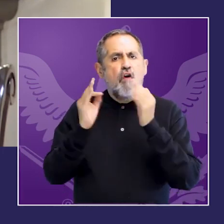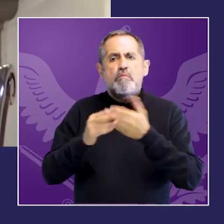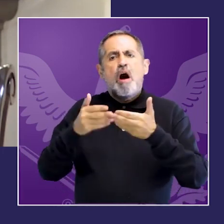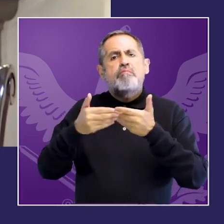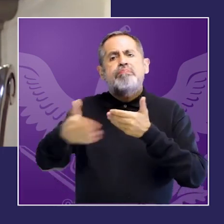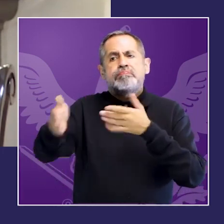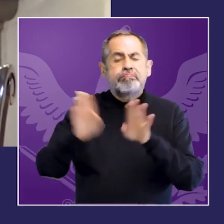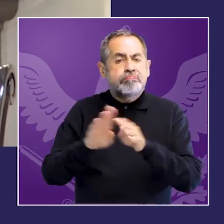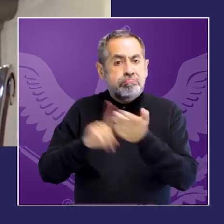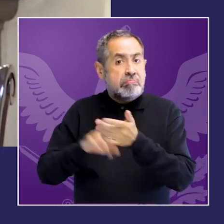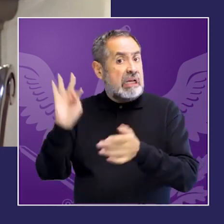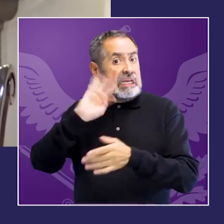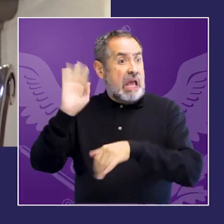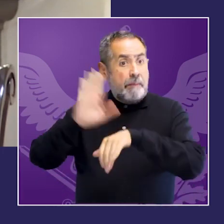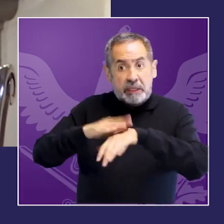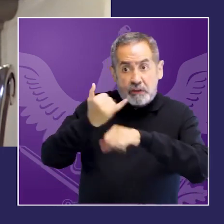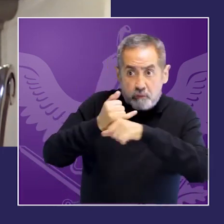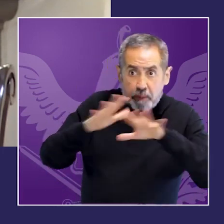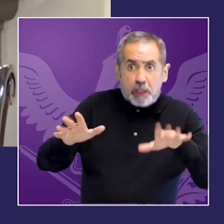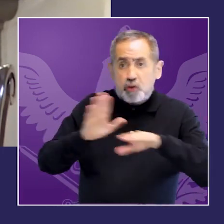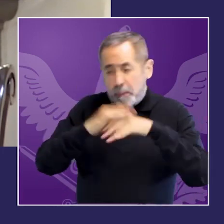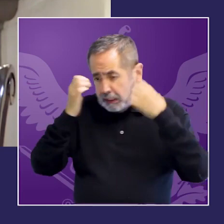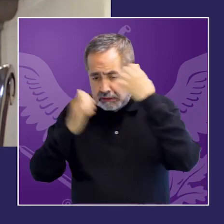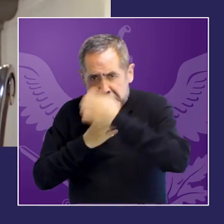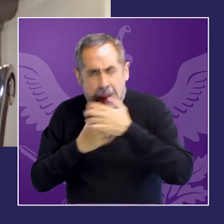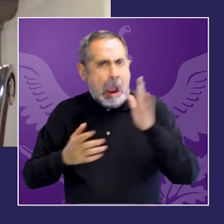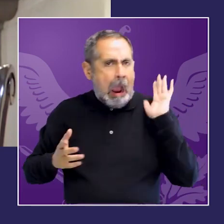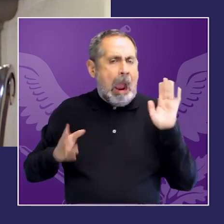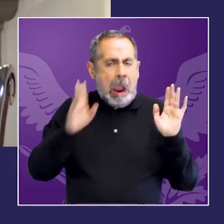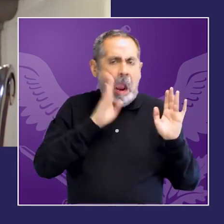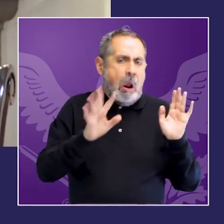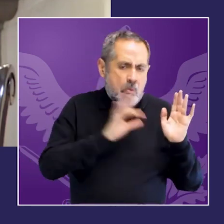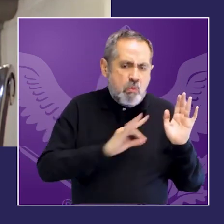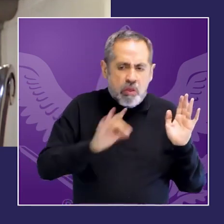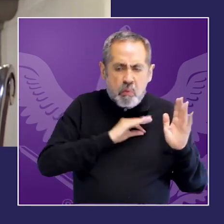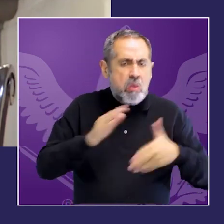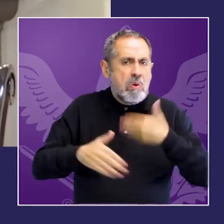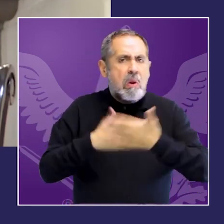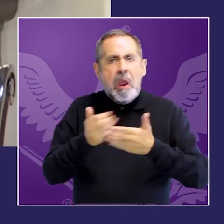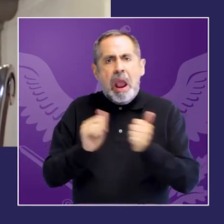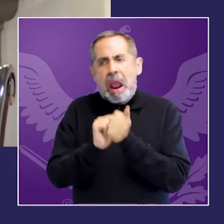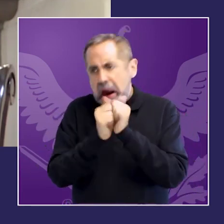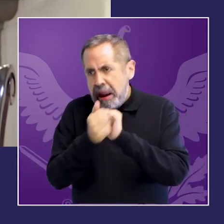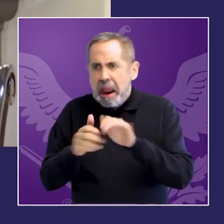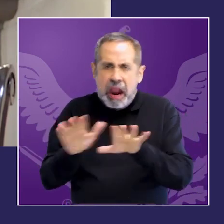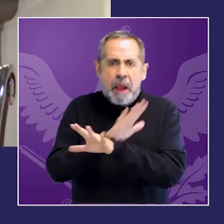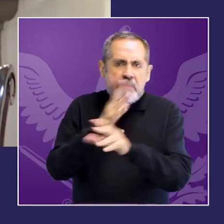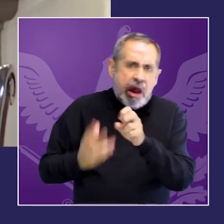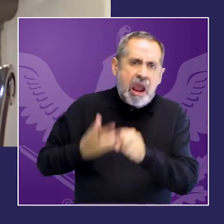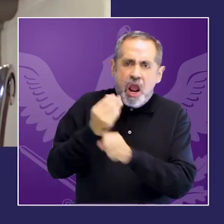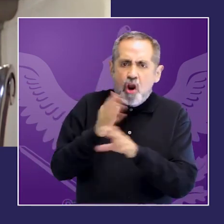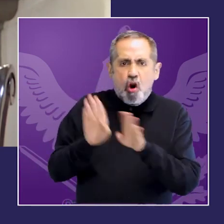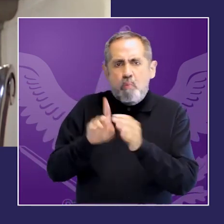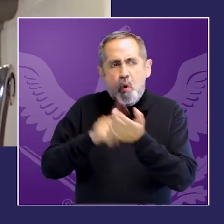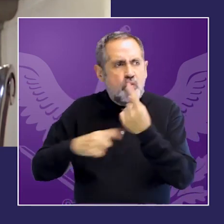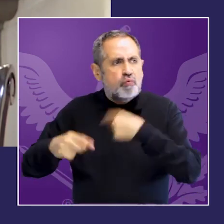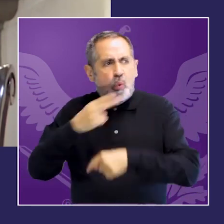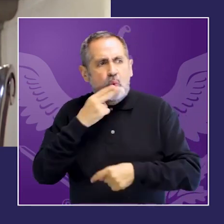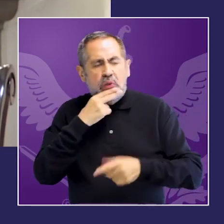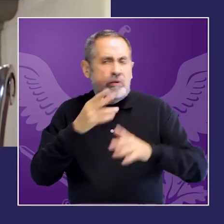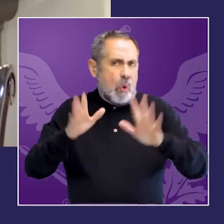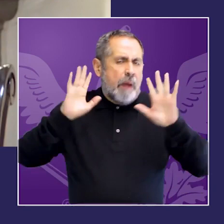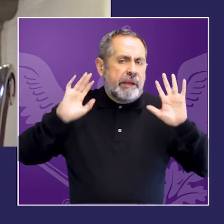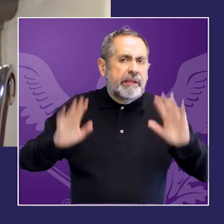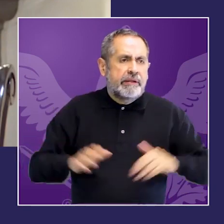haciendo un camino nuevo con lo cual en la medida en que tenemos más información más monitoreo tenemos posibilidad chances de perfeccionar la